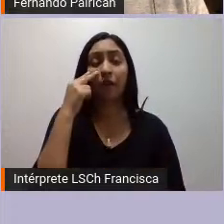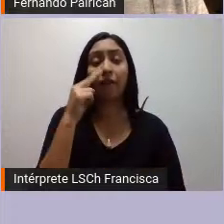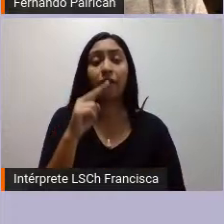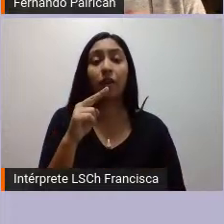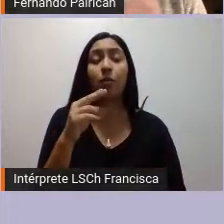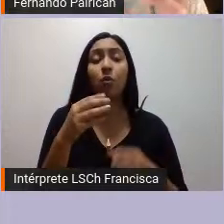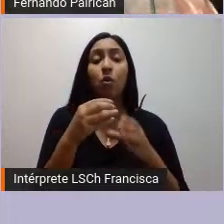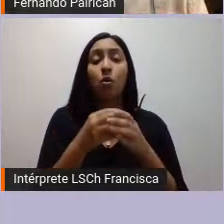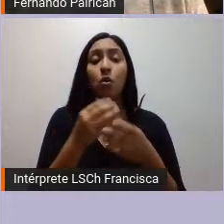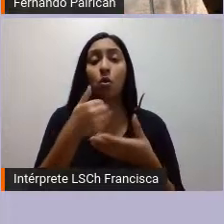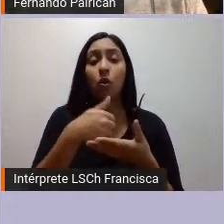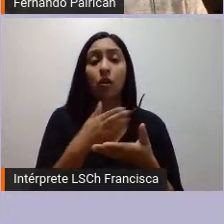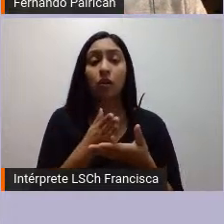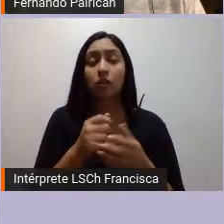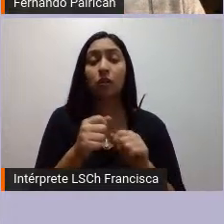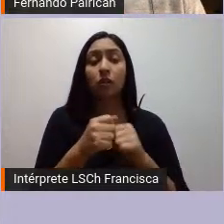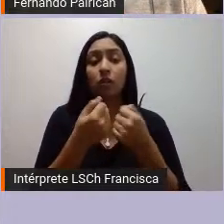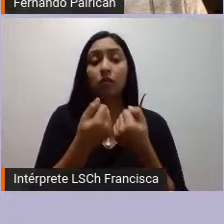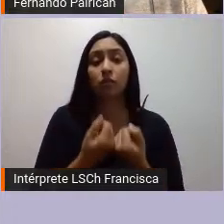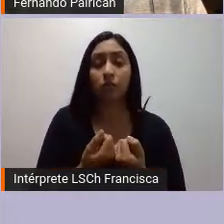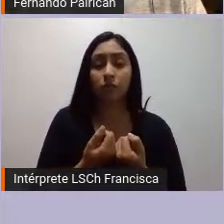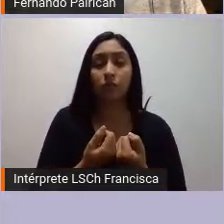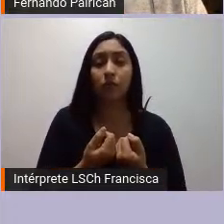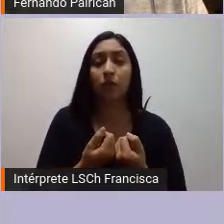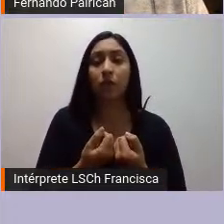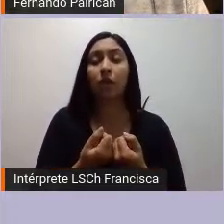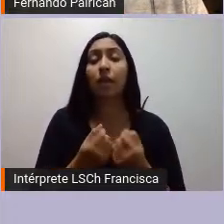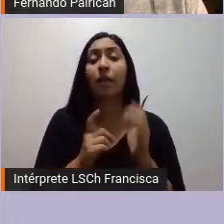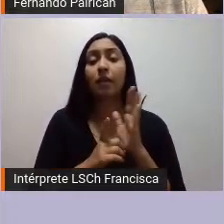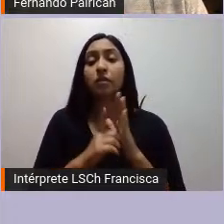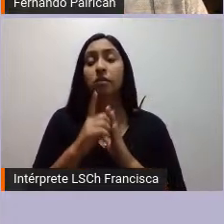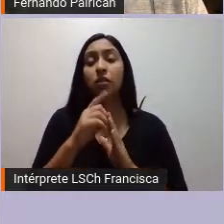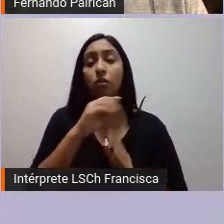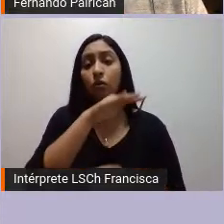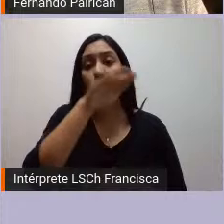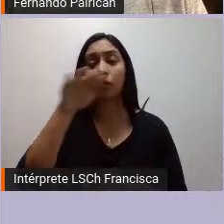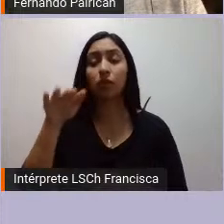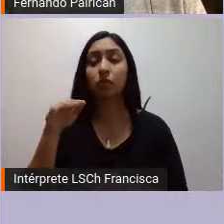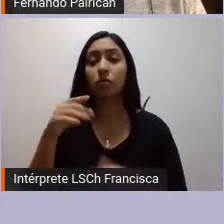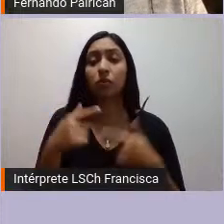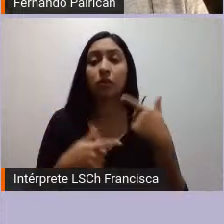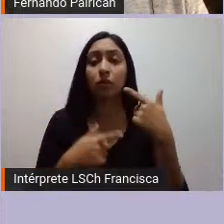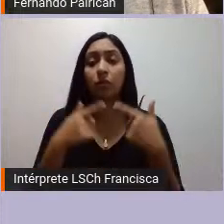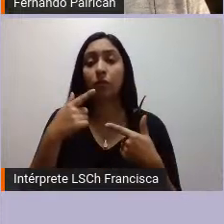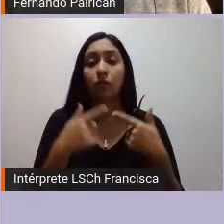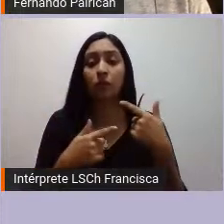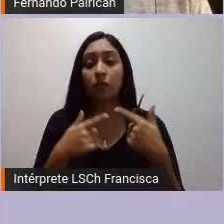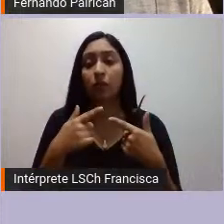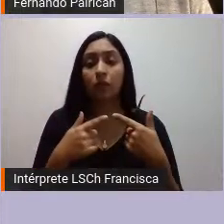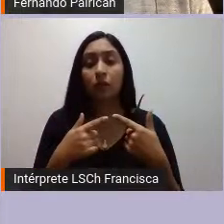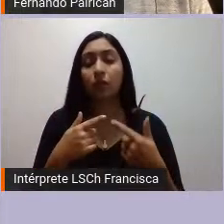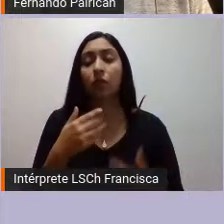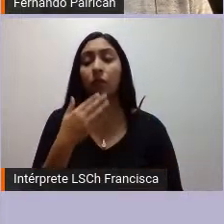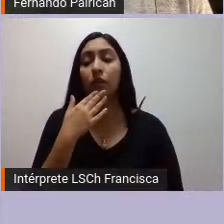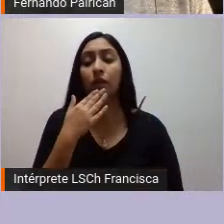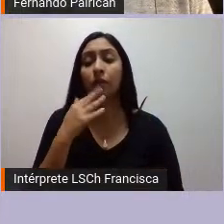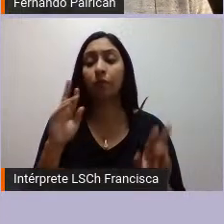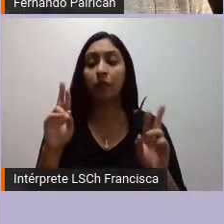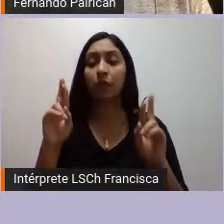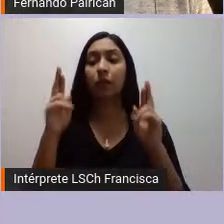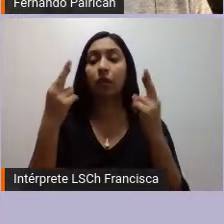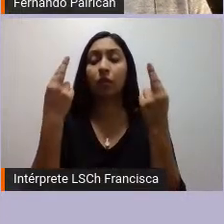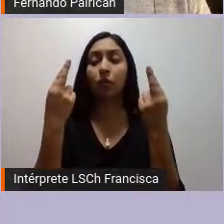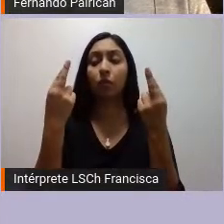autodeterminación estarían desarrollando ese horizonte político y para ello también recuperan a un viejo autor